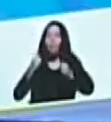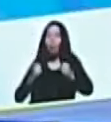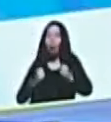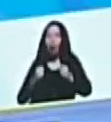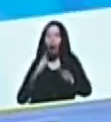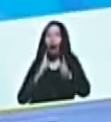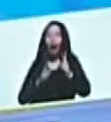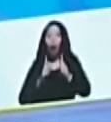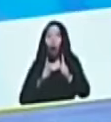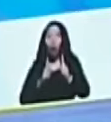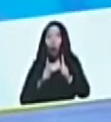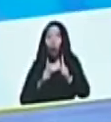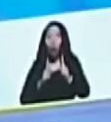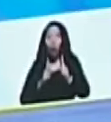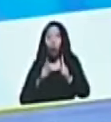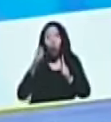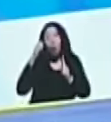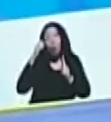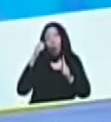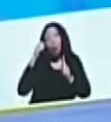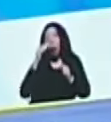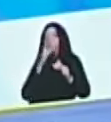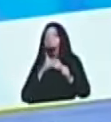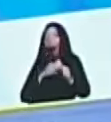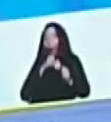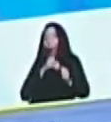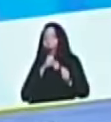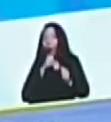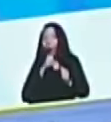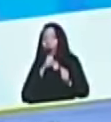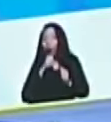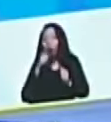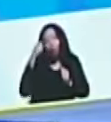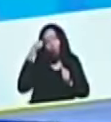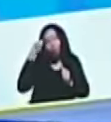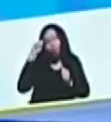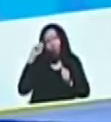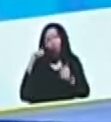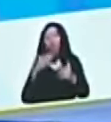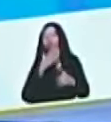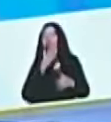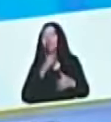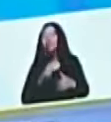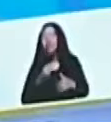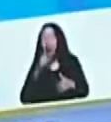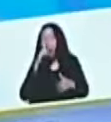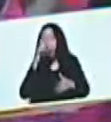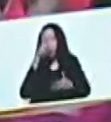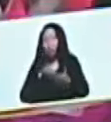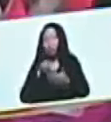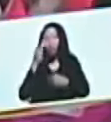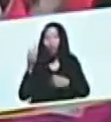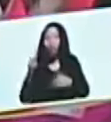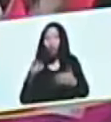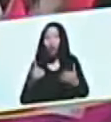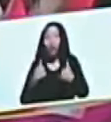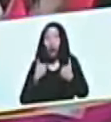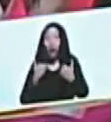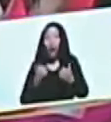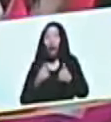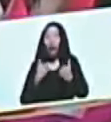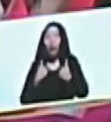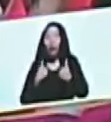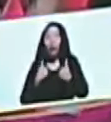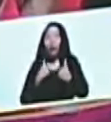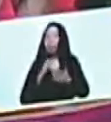nosotros, lo recordamos, cuánto sufrimos aquel diciembre, del año 2002, que alguien dijo, no